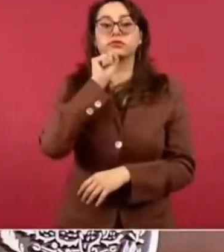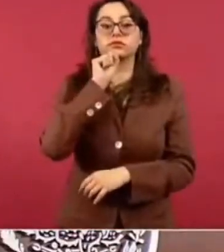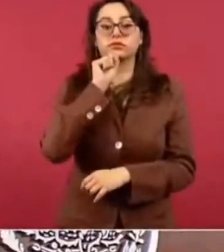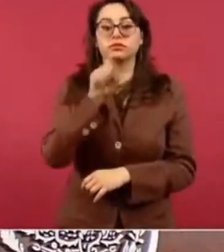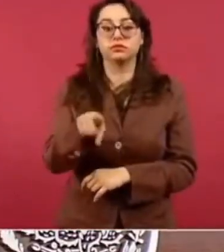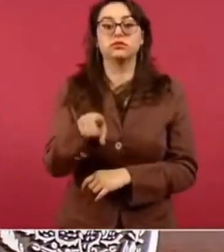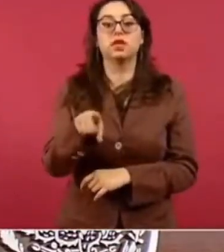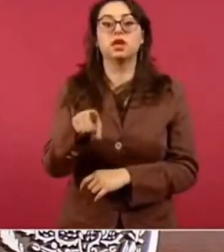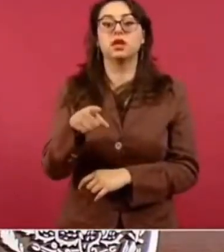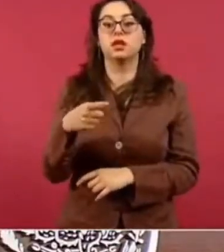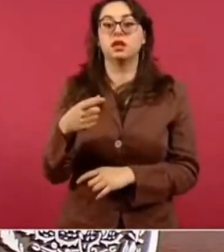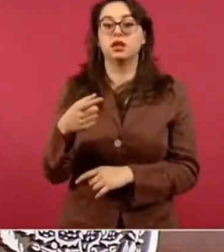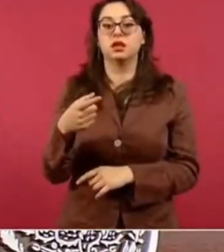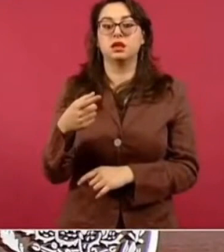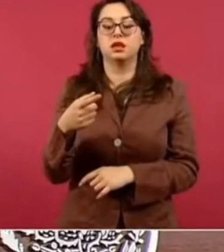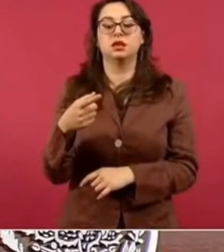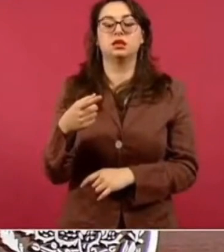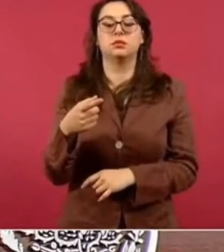modernizando